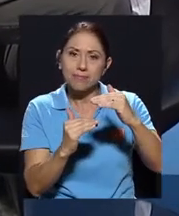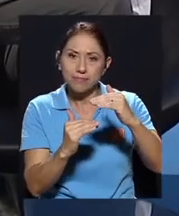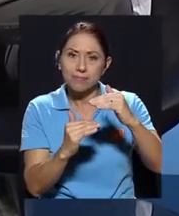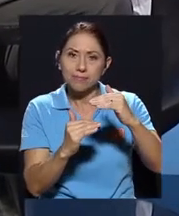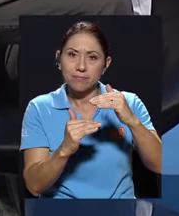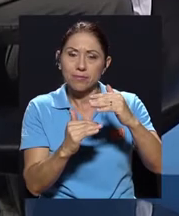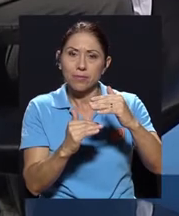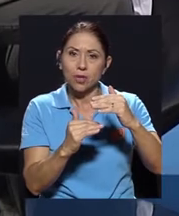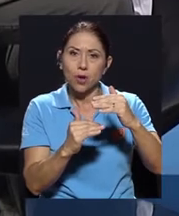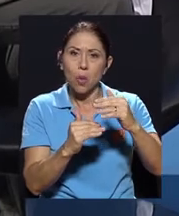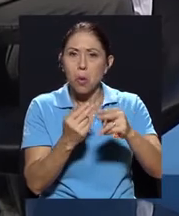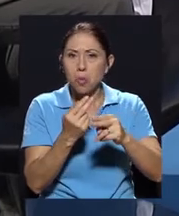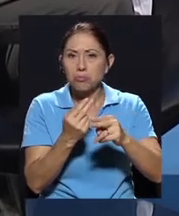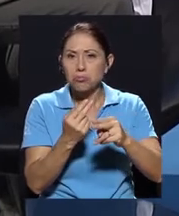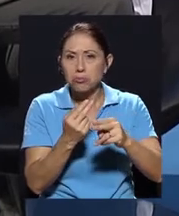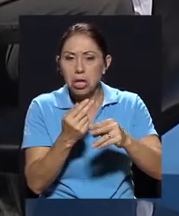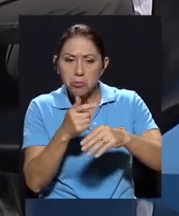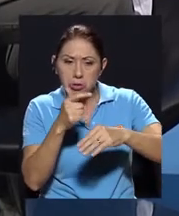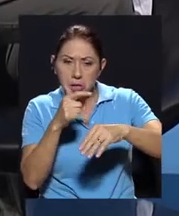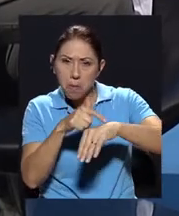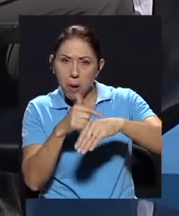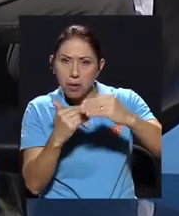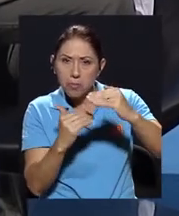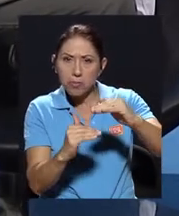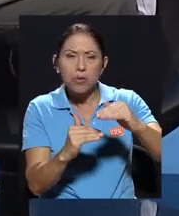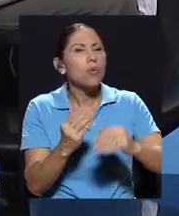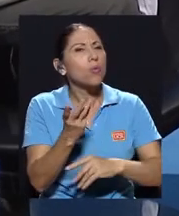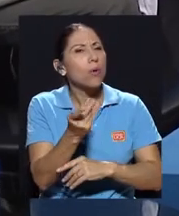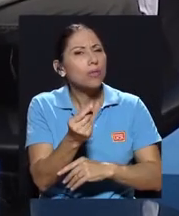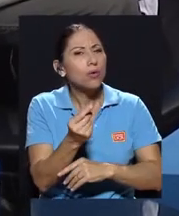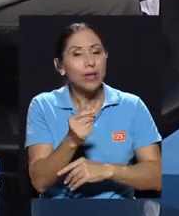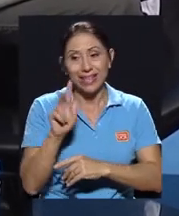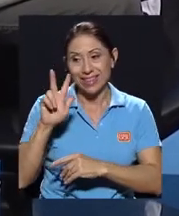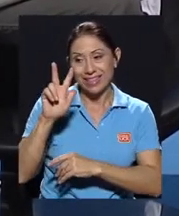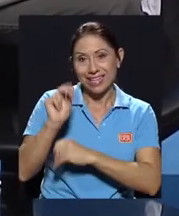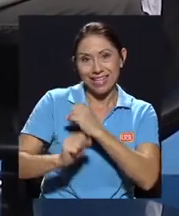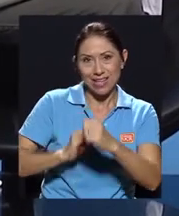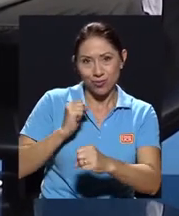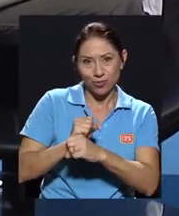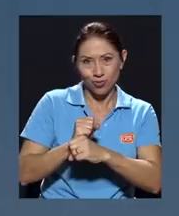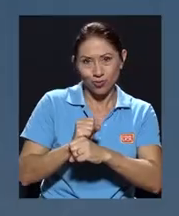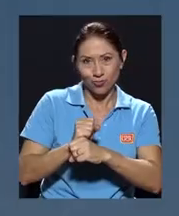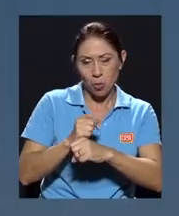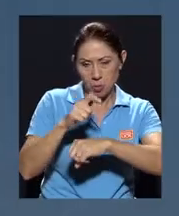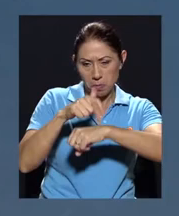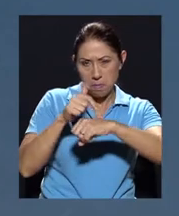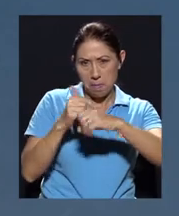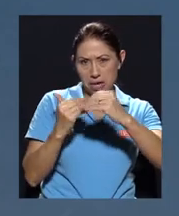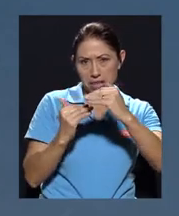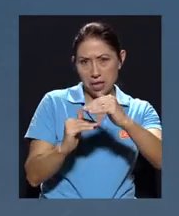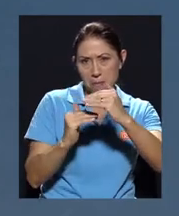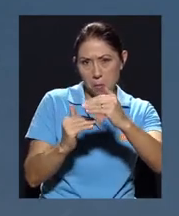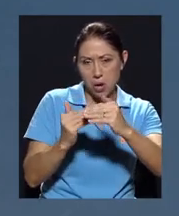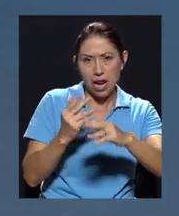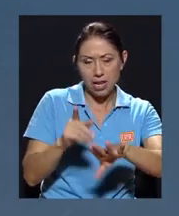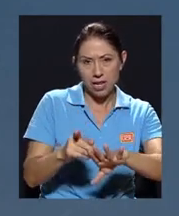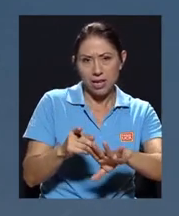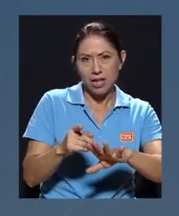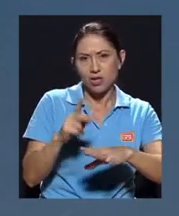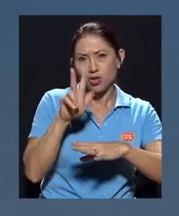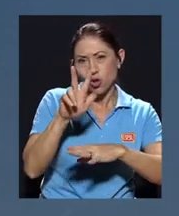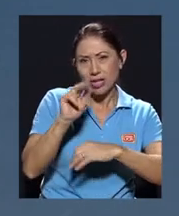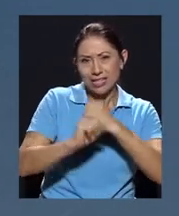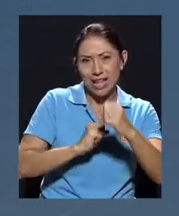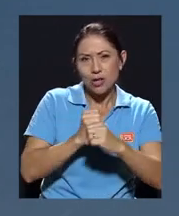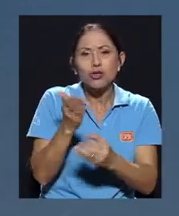¿Qué tan temporal? Tres años. En la mayoría de los casos que se habla de márgenes temporales son tres años. Creo que hay un par de secciones que